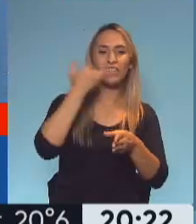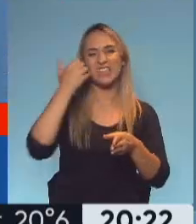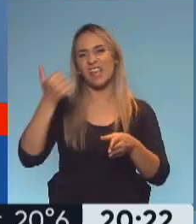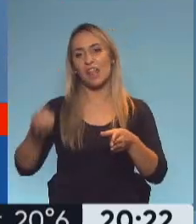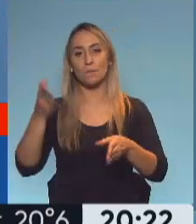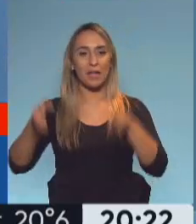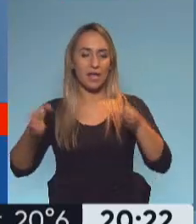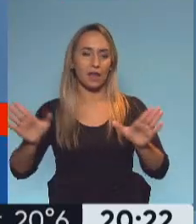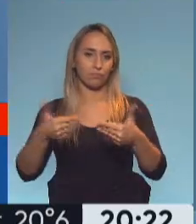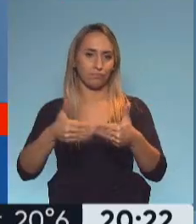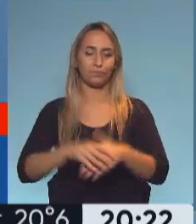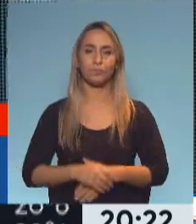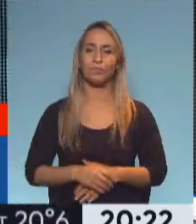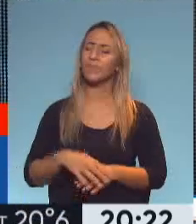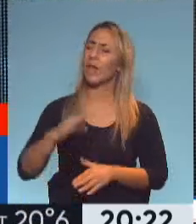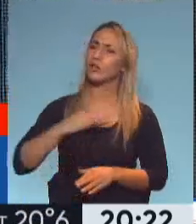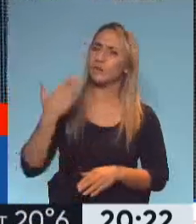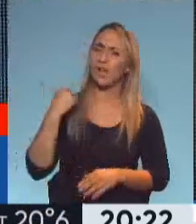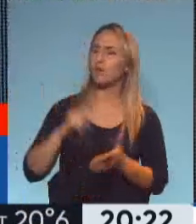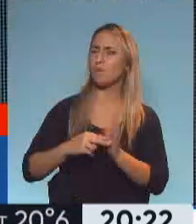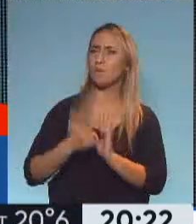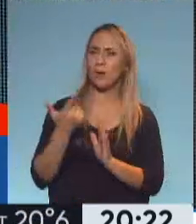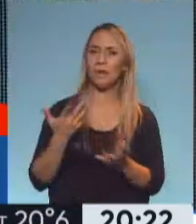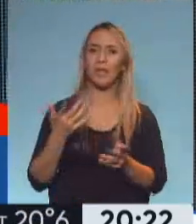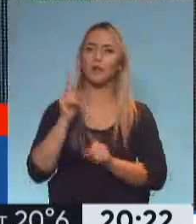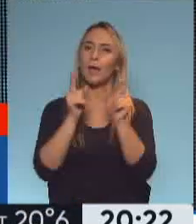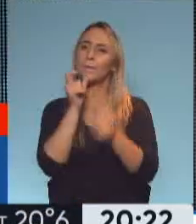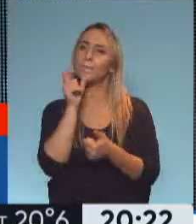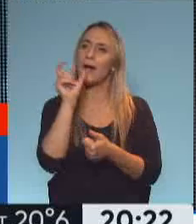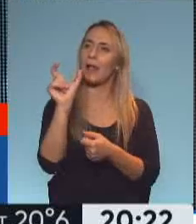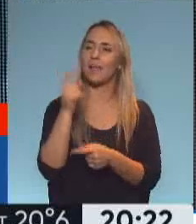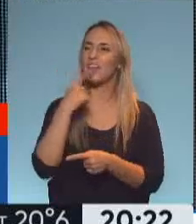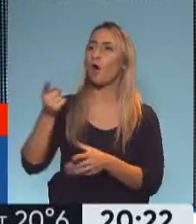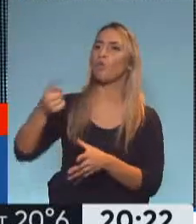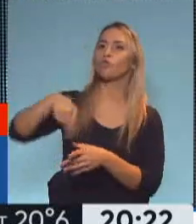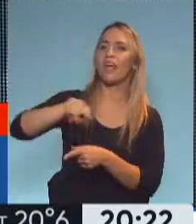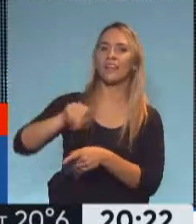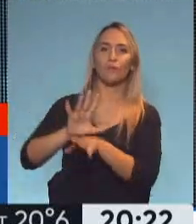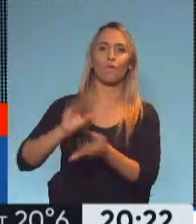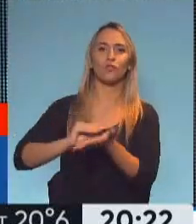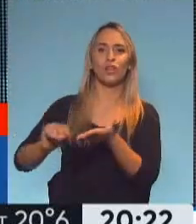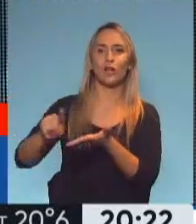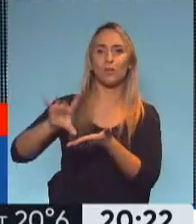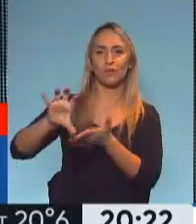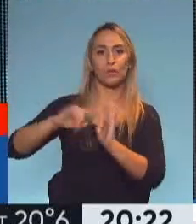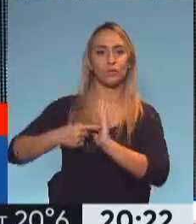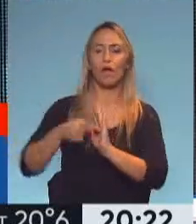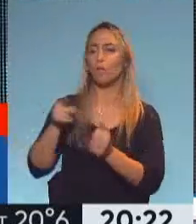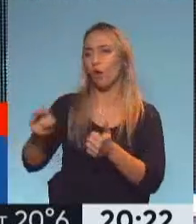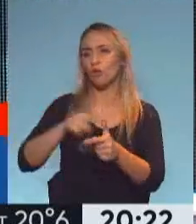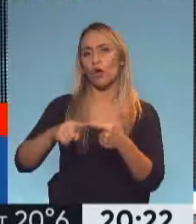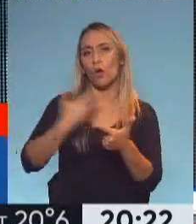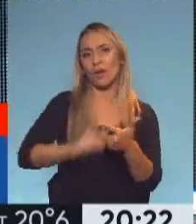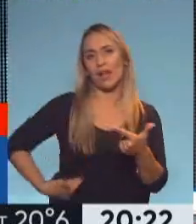no tenían ningún problema en usar determinados adjetivos. Digo, ustedes hablo de los principales funcionarios de la provincia de Buenos Aires. No, usted, el